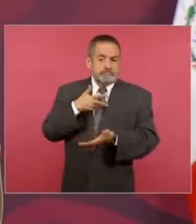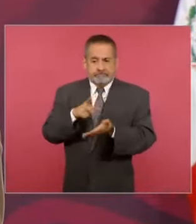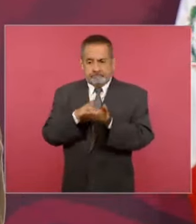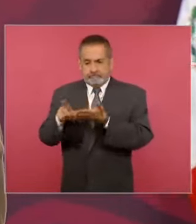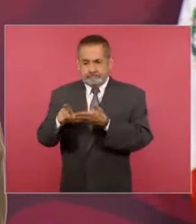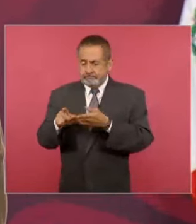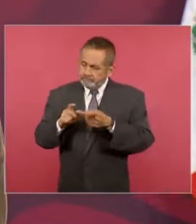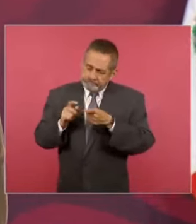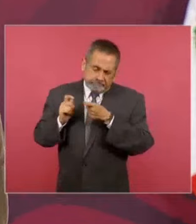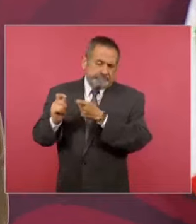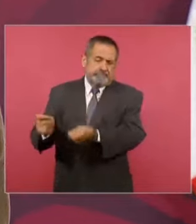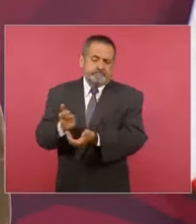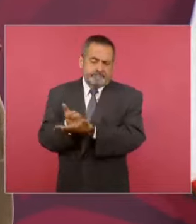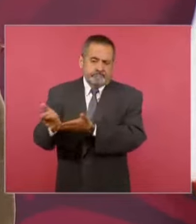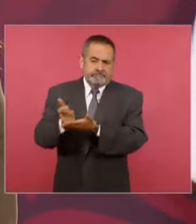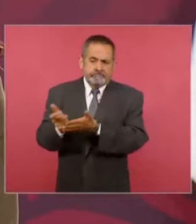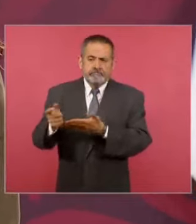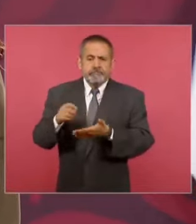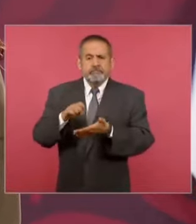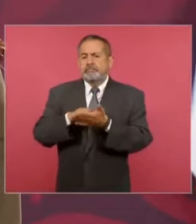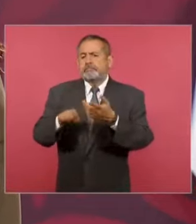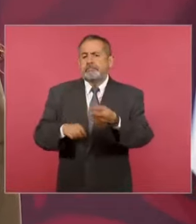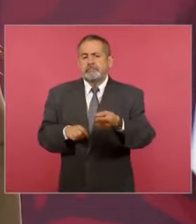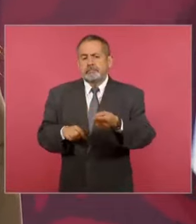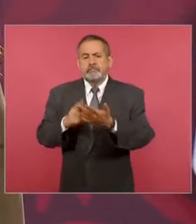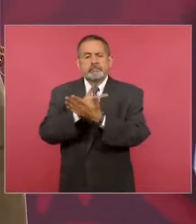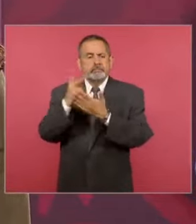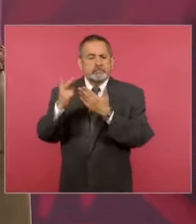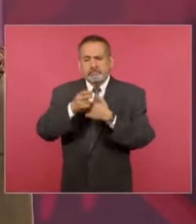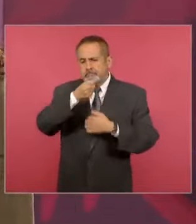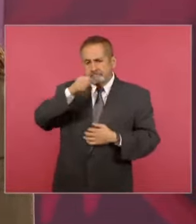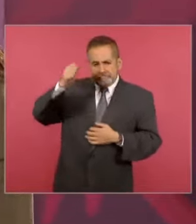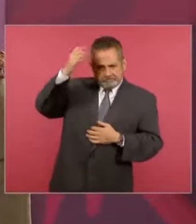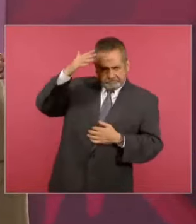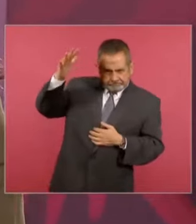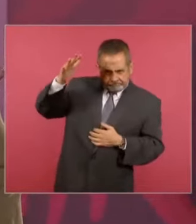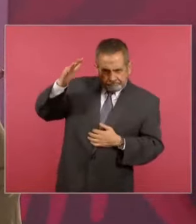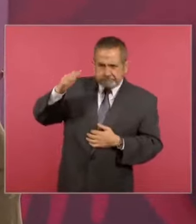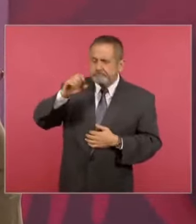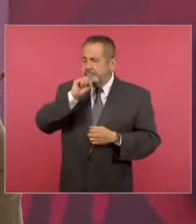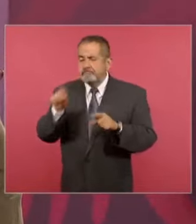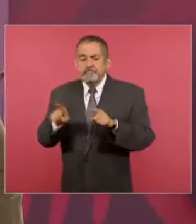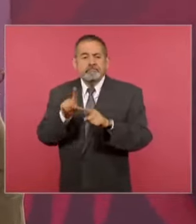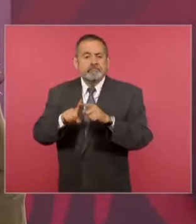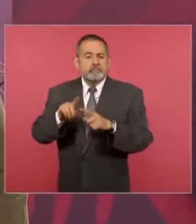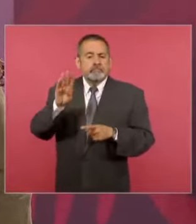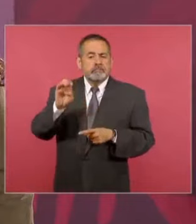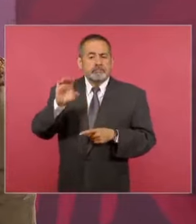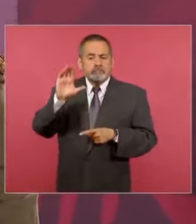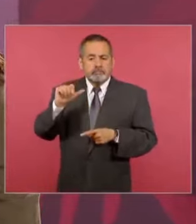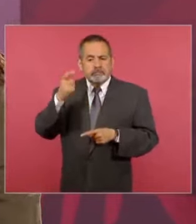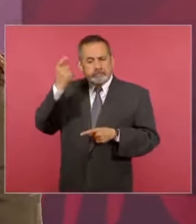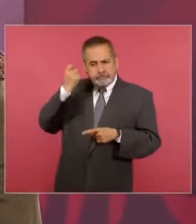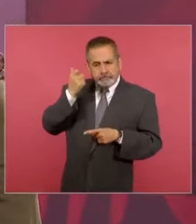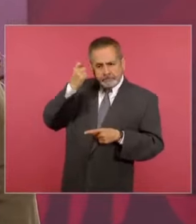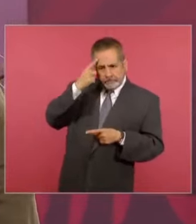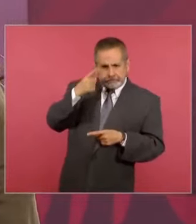hablando no solamente del programa adultos mayores, sino el de becas para